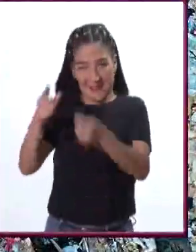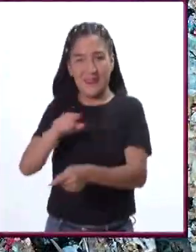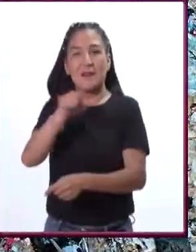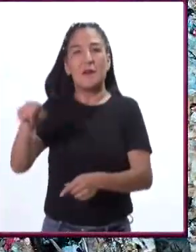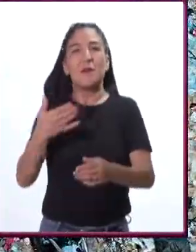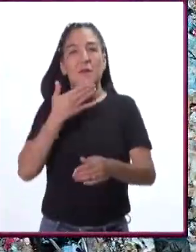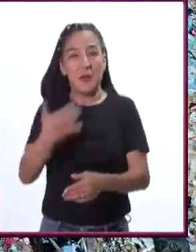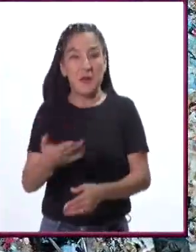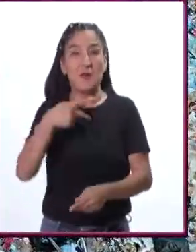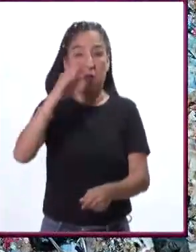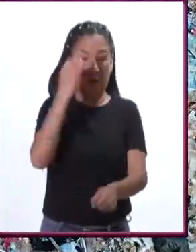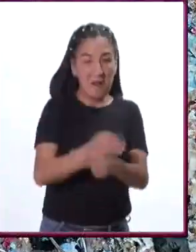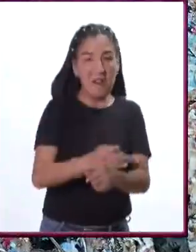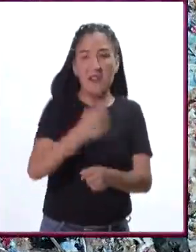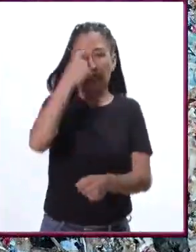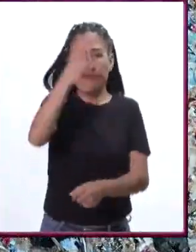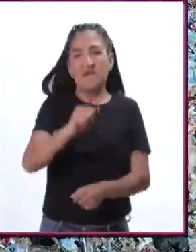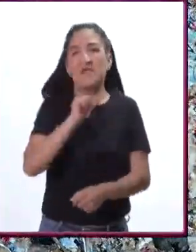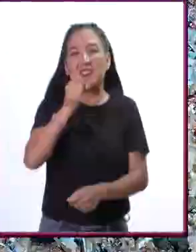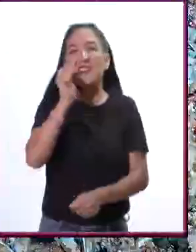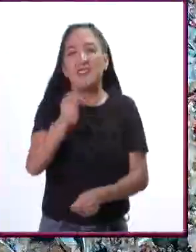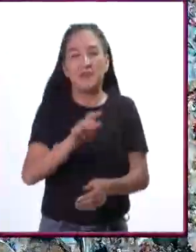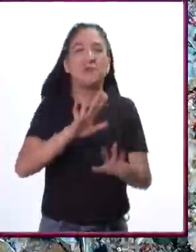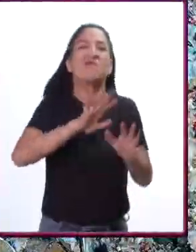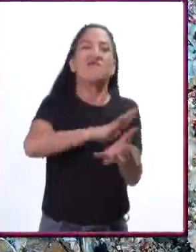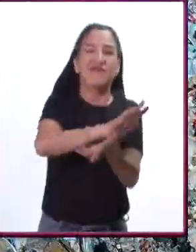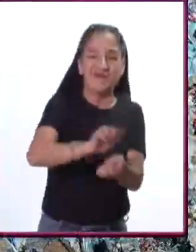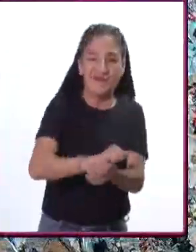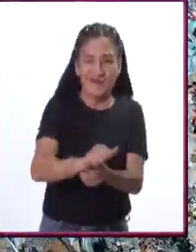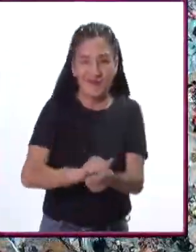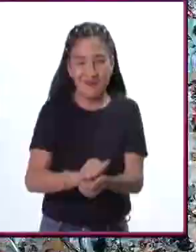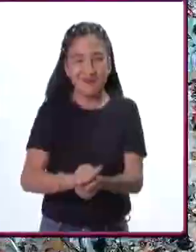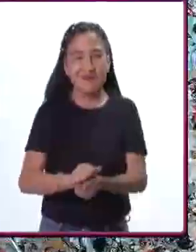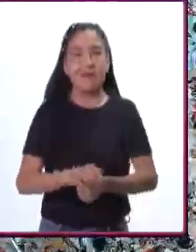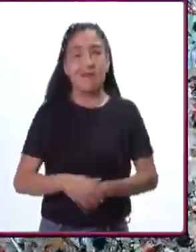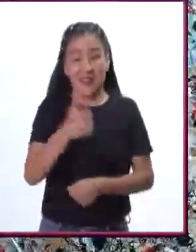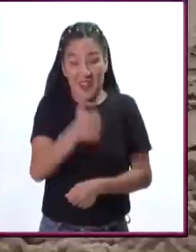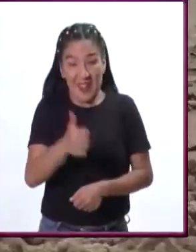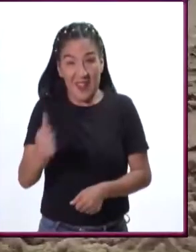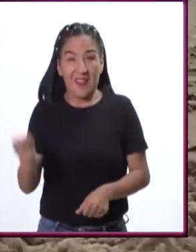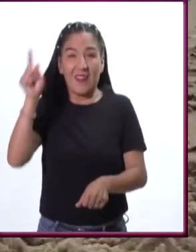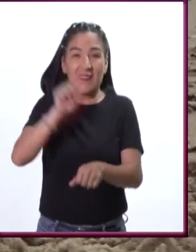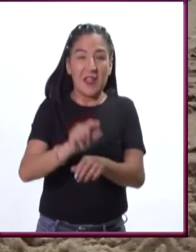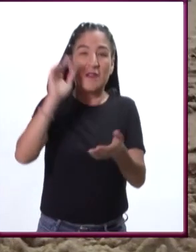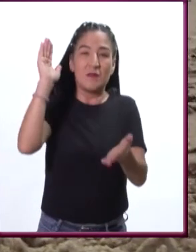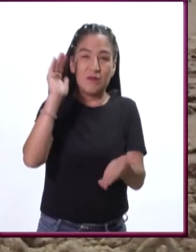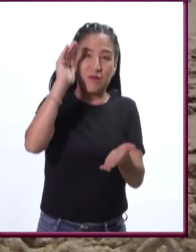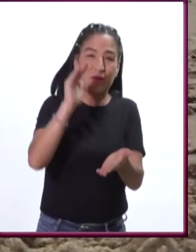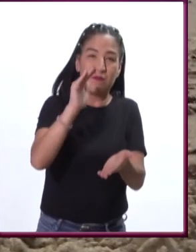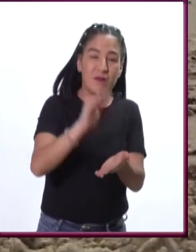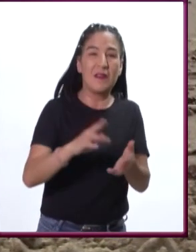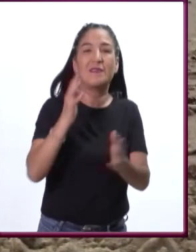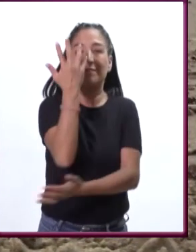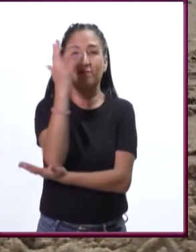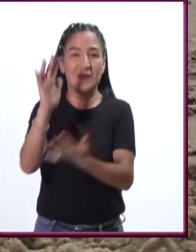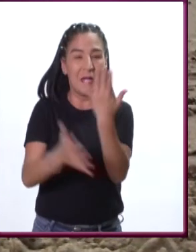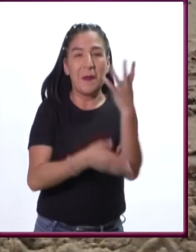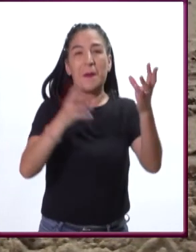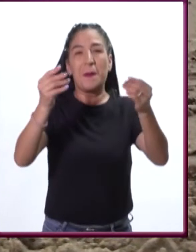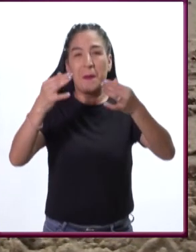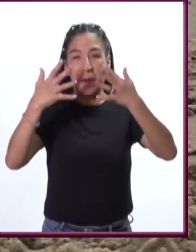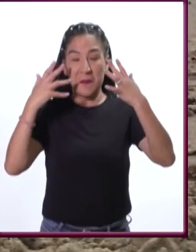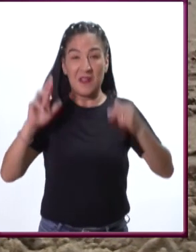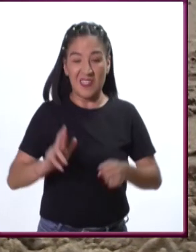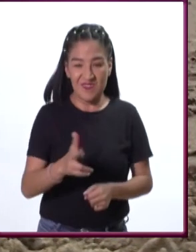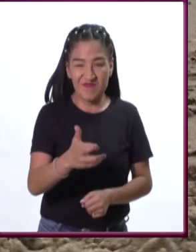hasta ahora, lejos de crear nada, lo que hace es destruir. Cada día es menor y menor el número de bosques. Los